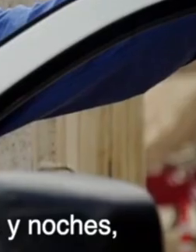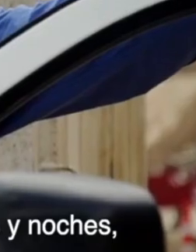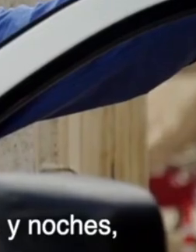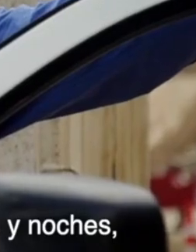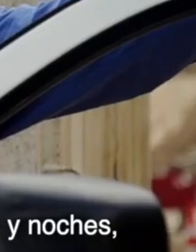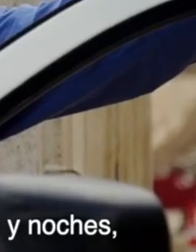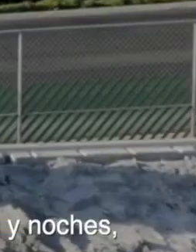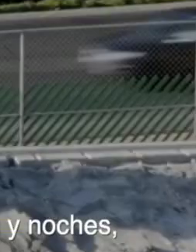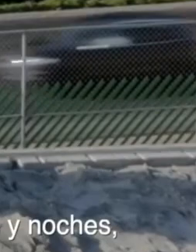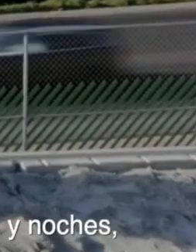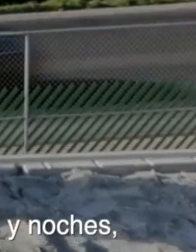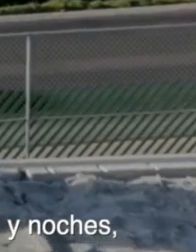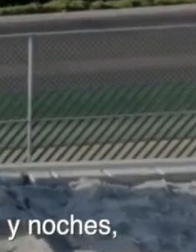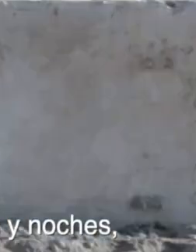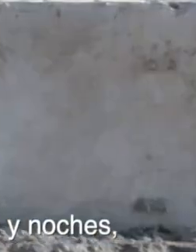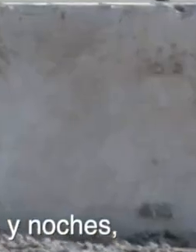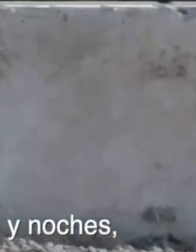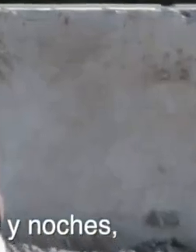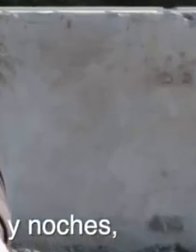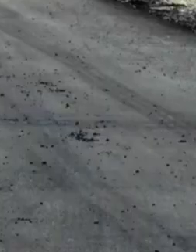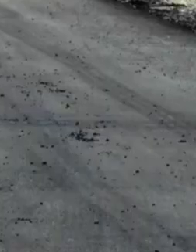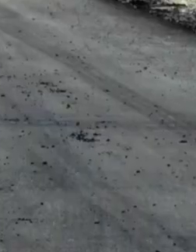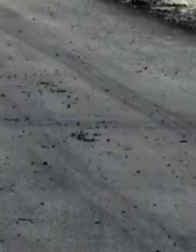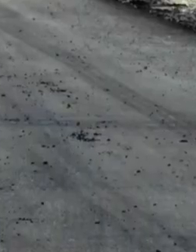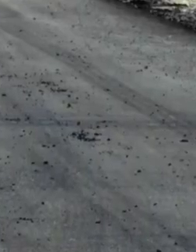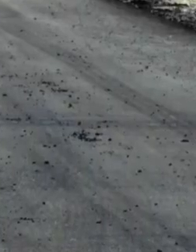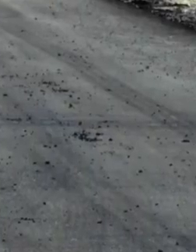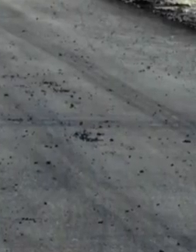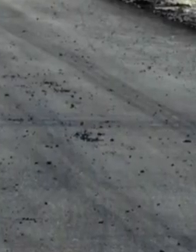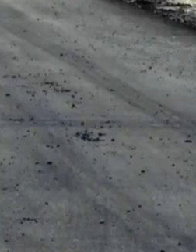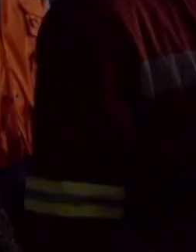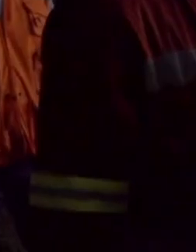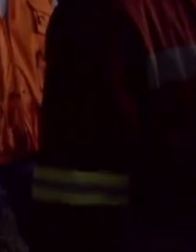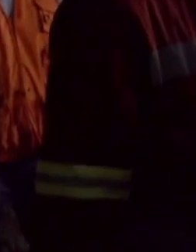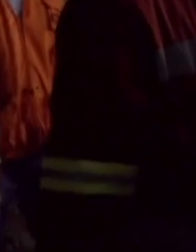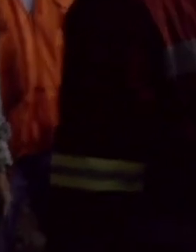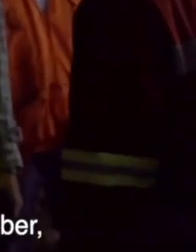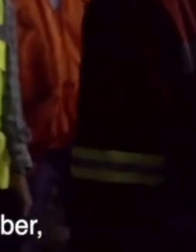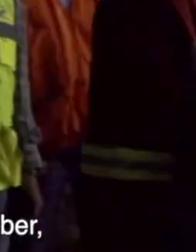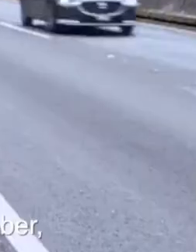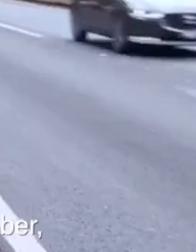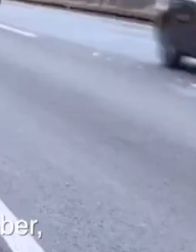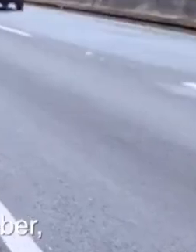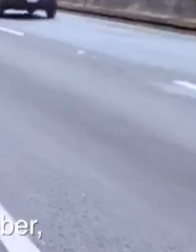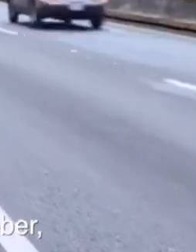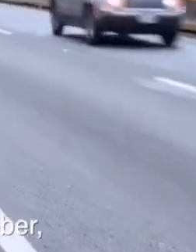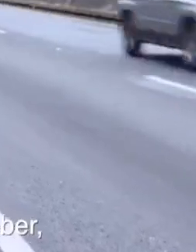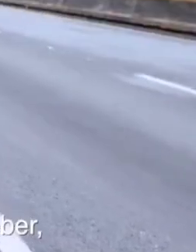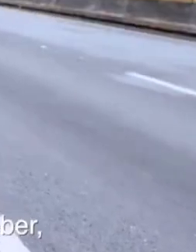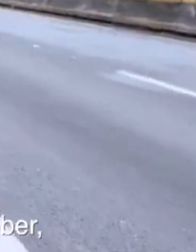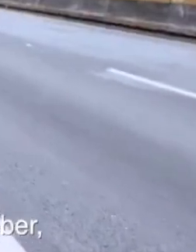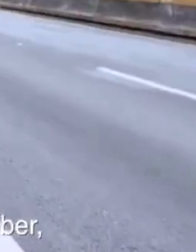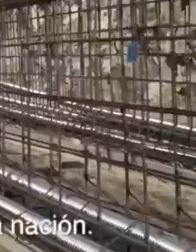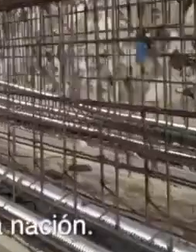gente con una enorme vocación para entregar sus días y noches, su esfuerzo, incluso tiempo con su familia para cumplir con la satisfacción de